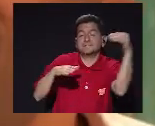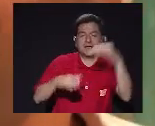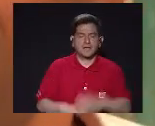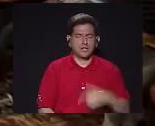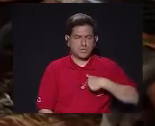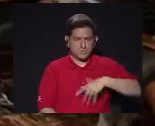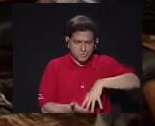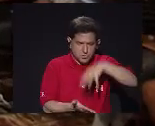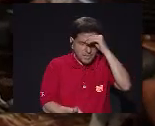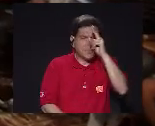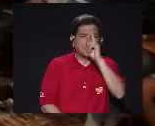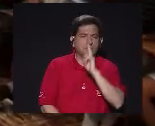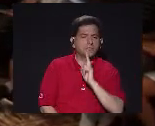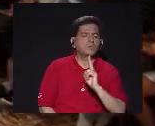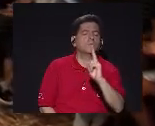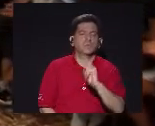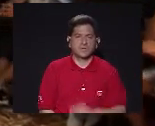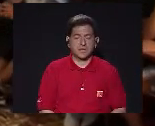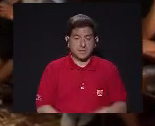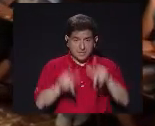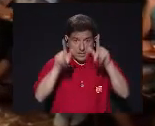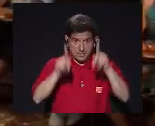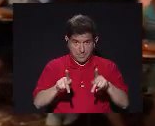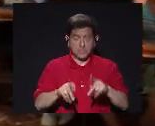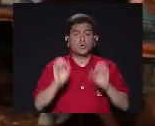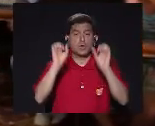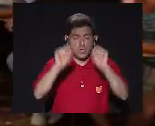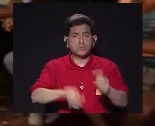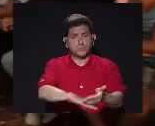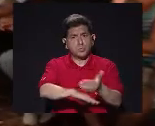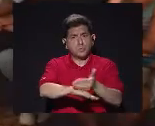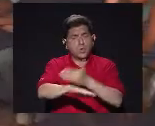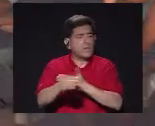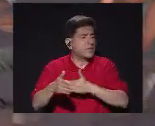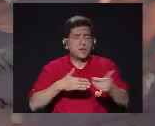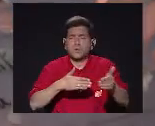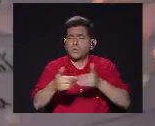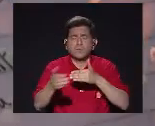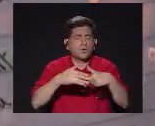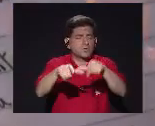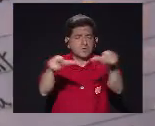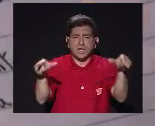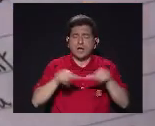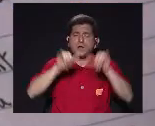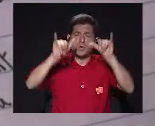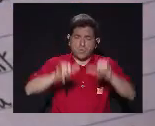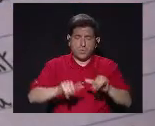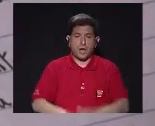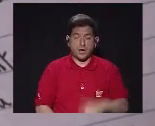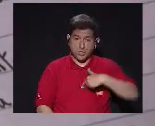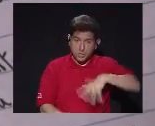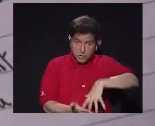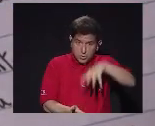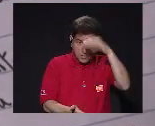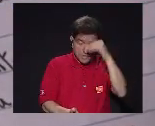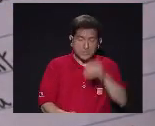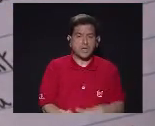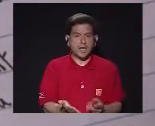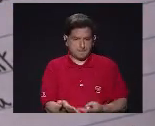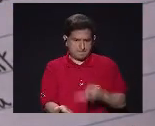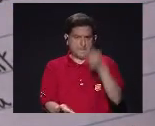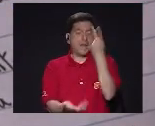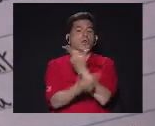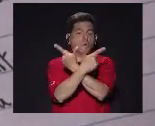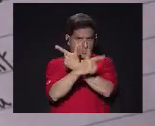He aprendido la humildad He aprendido que las personas pueden crecer Independientemente del lugar donde estén Y he aprendido